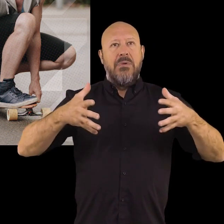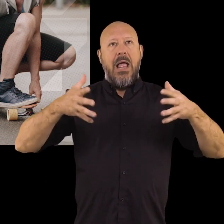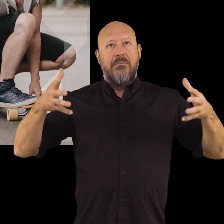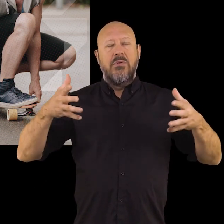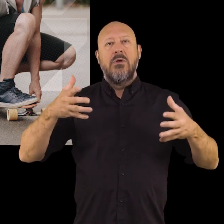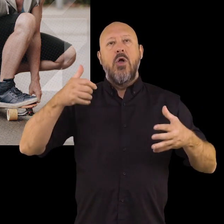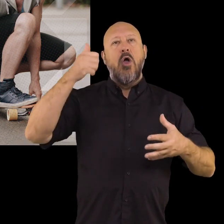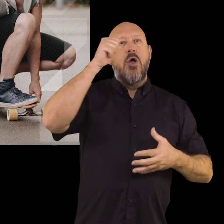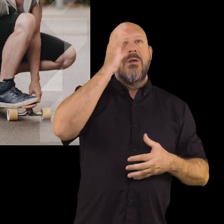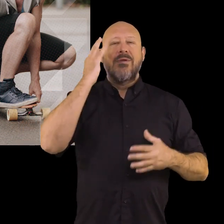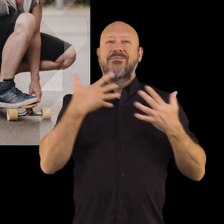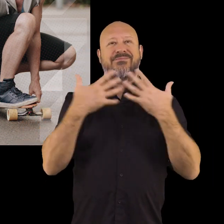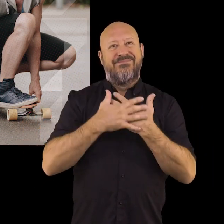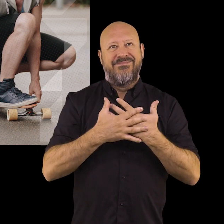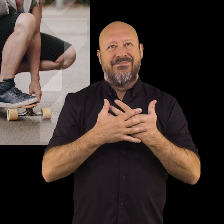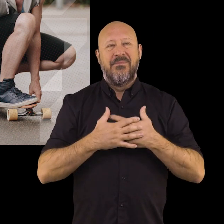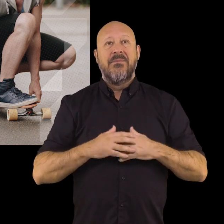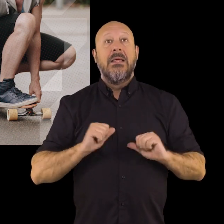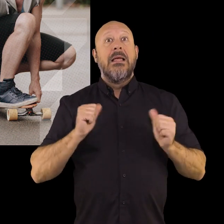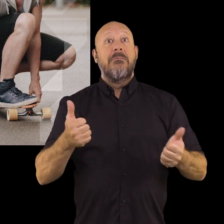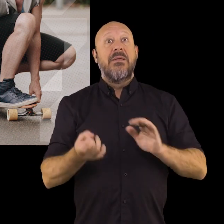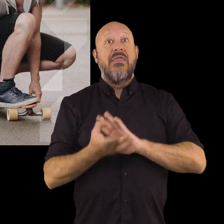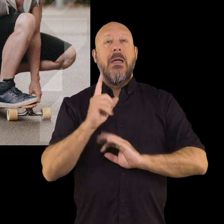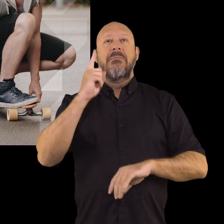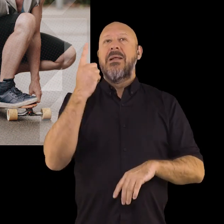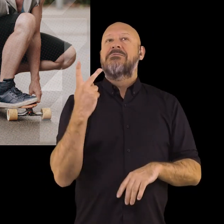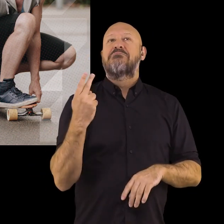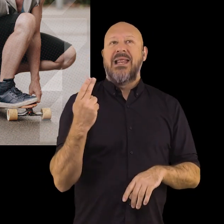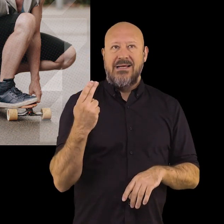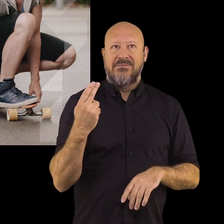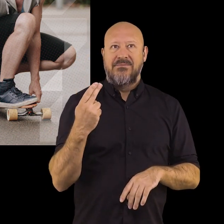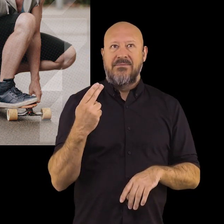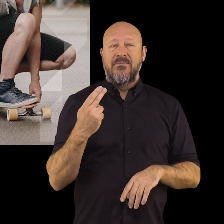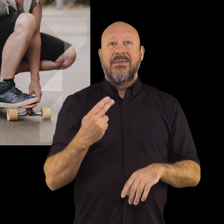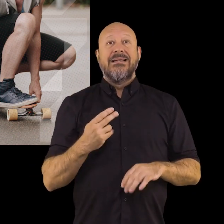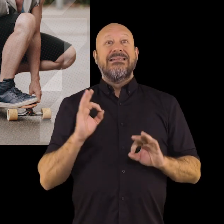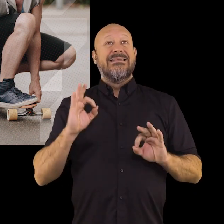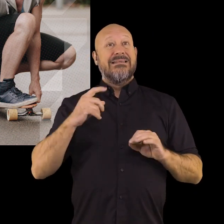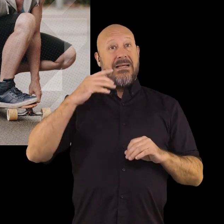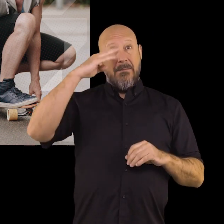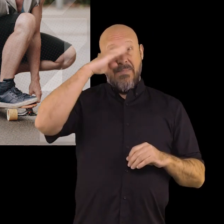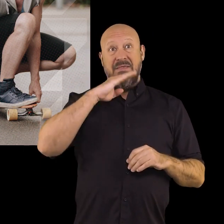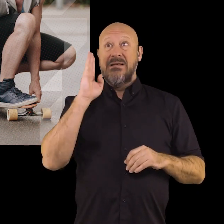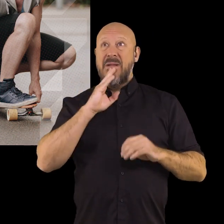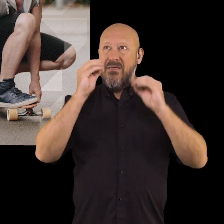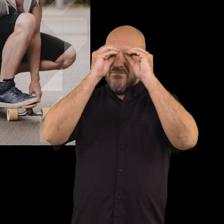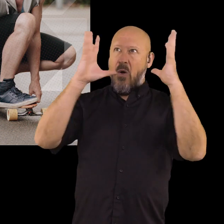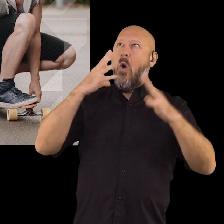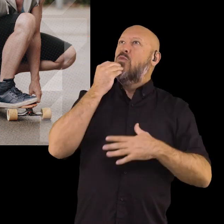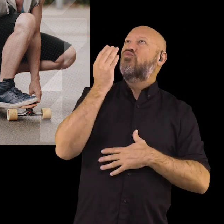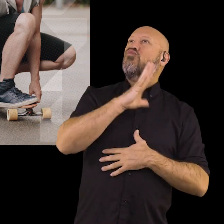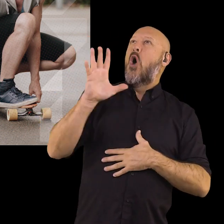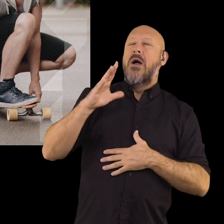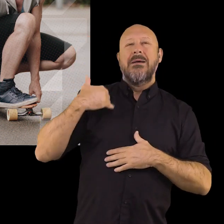ser amplio y de ambos sexos. Aparecen las primeras parejas. Hay una menor idealización de los